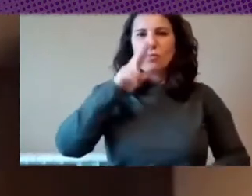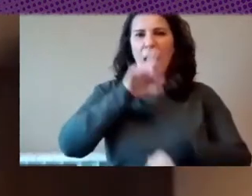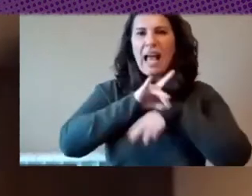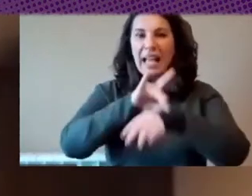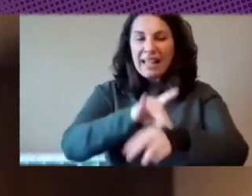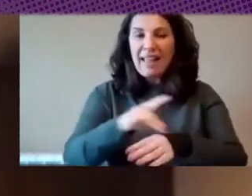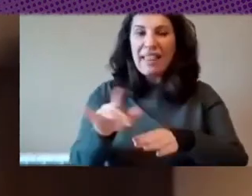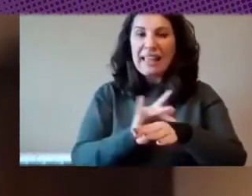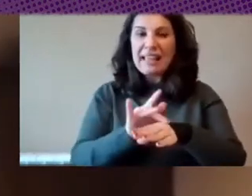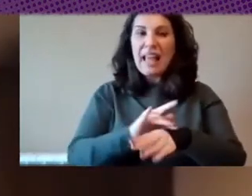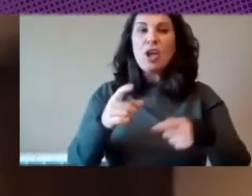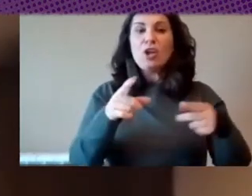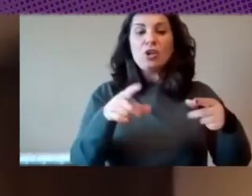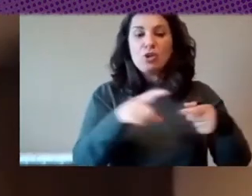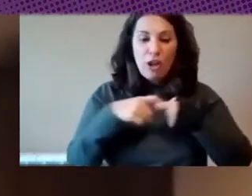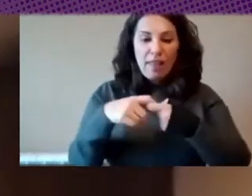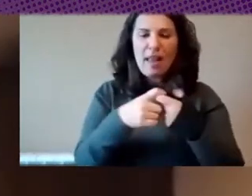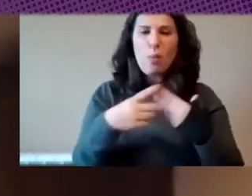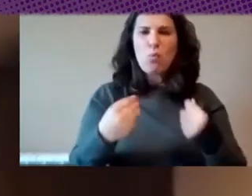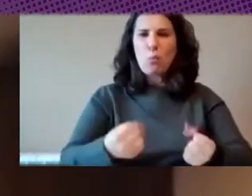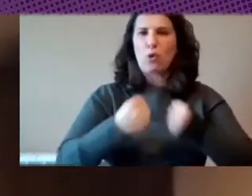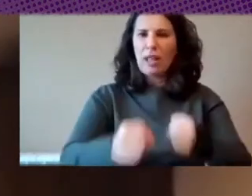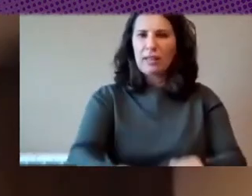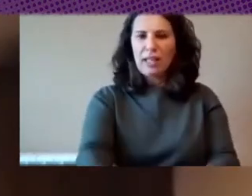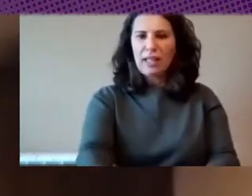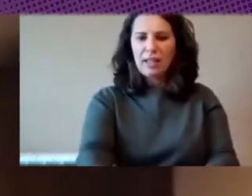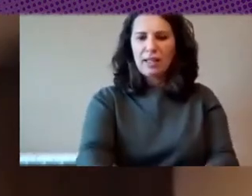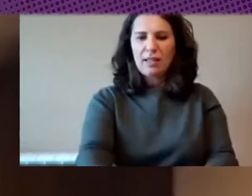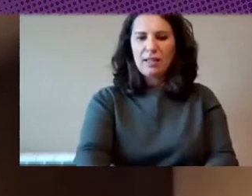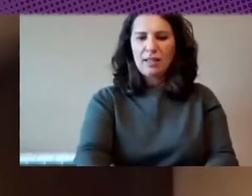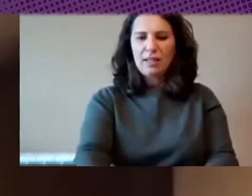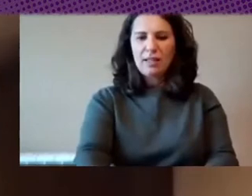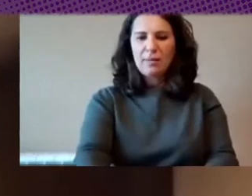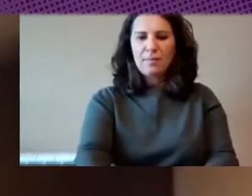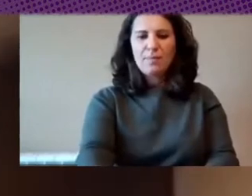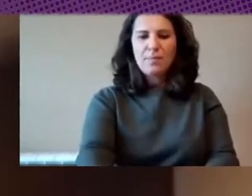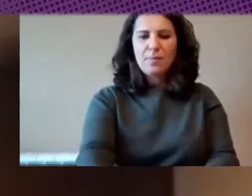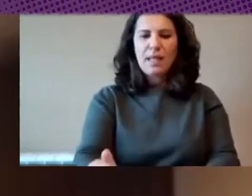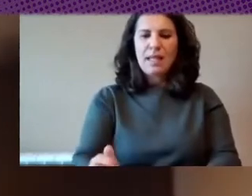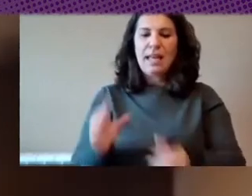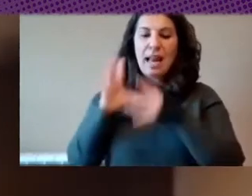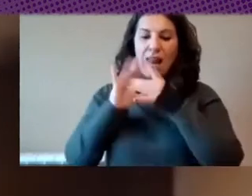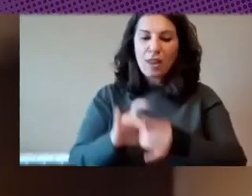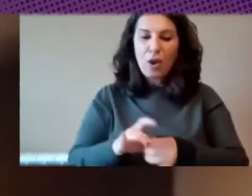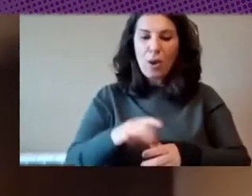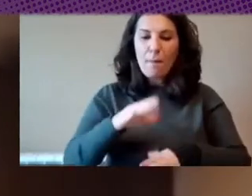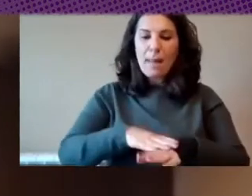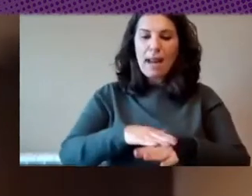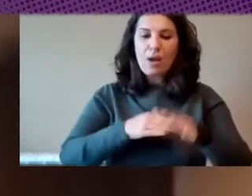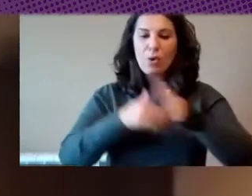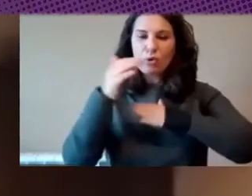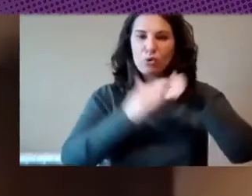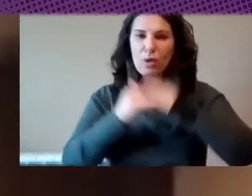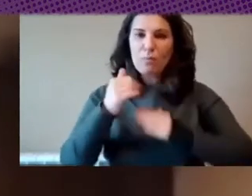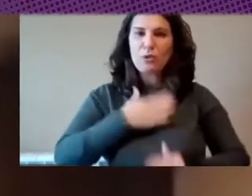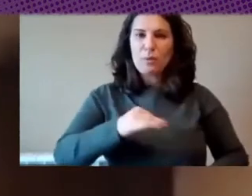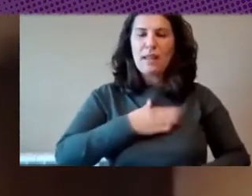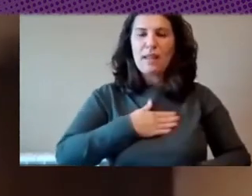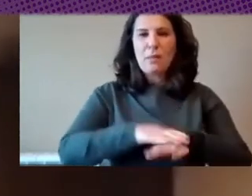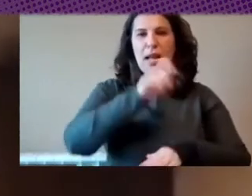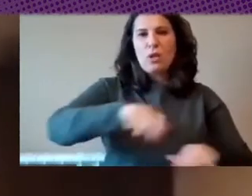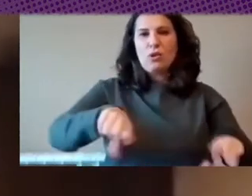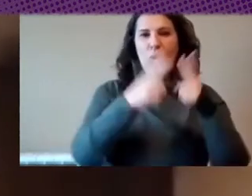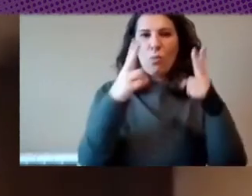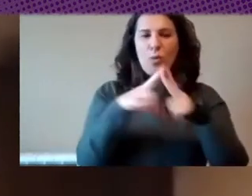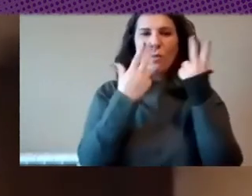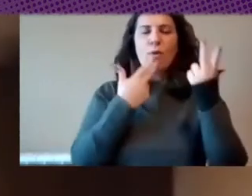solidaria muy muy potente que tiene que ver con construir capacidades para nuestro pueblo de comercio electrónico de gobierno